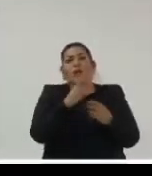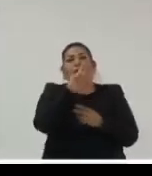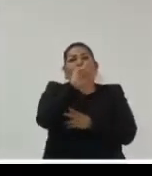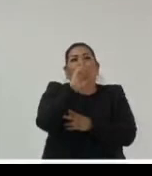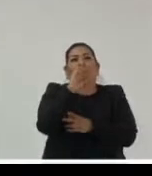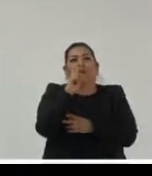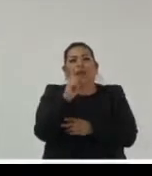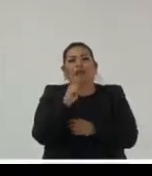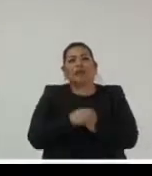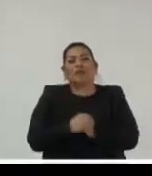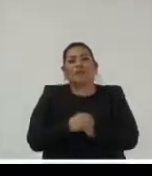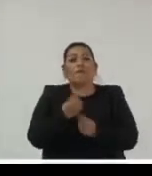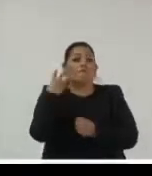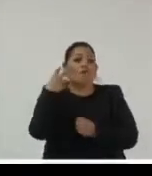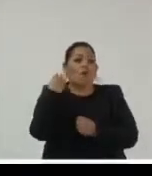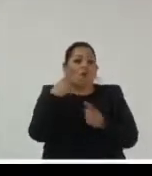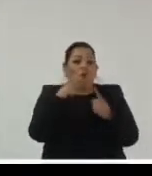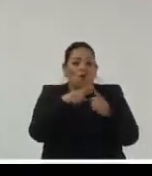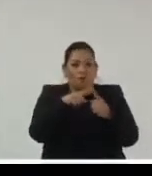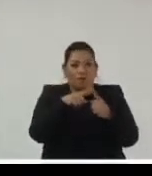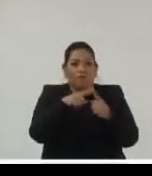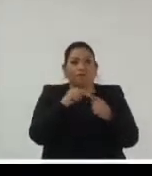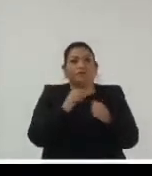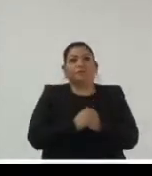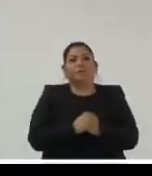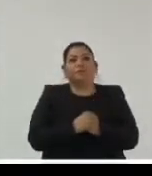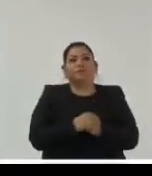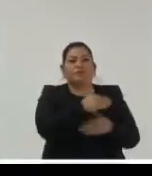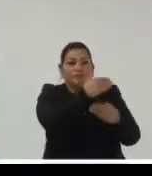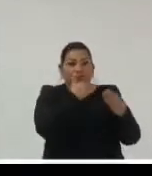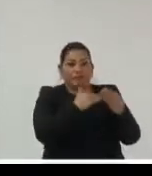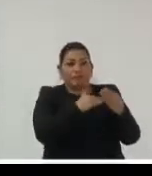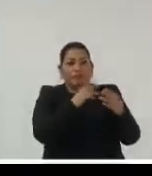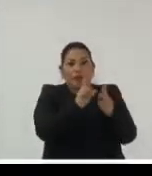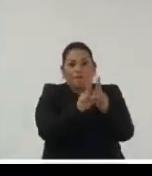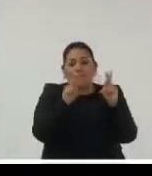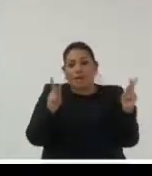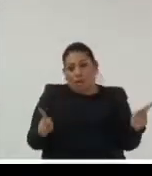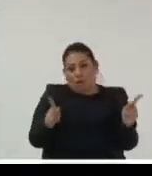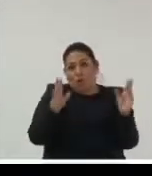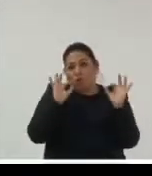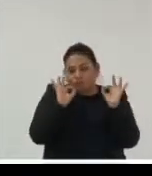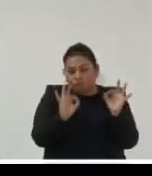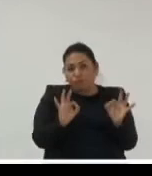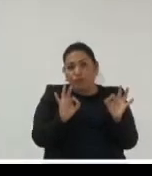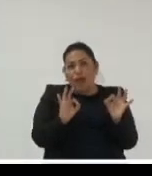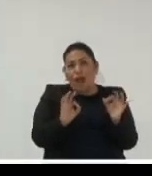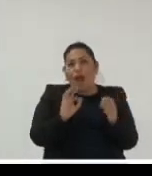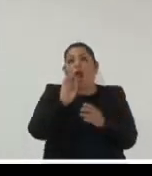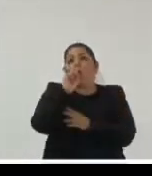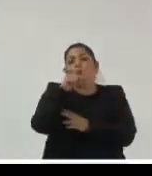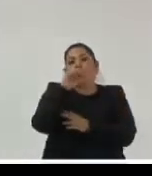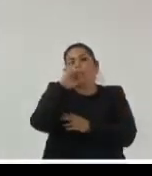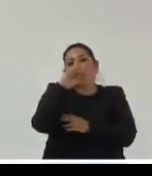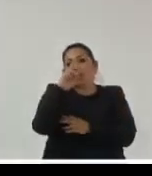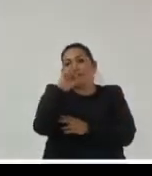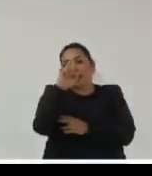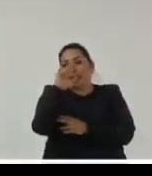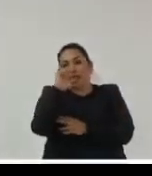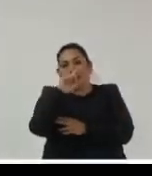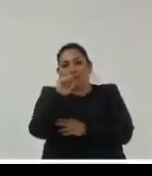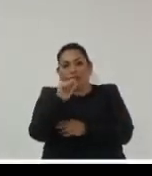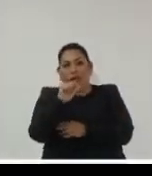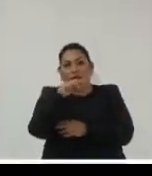agregador de foros y dos periódicos ya formales llamémosle periódicos también el universal y sdp noticias